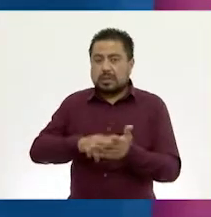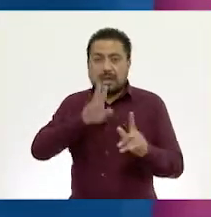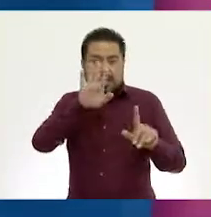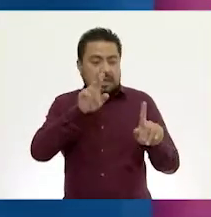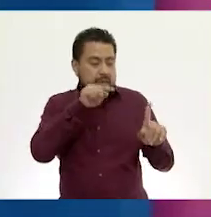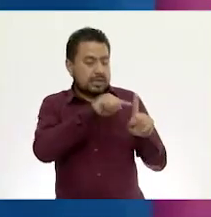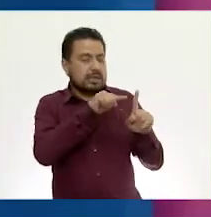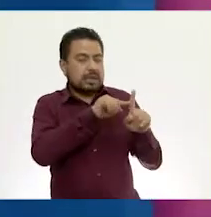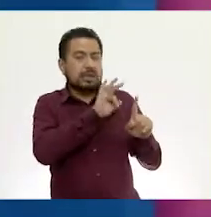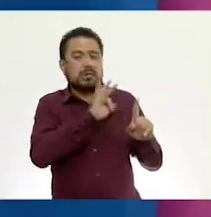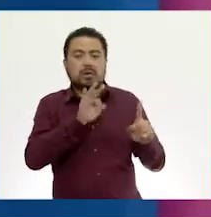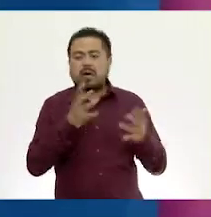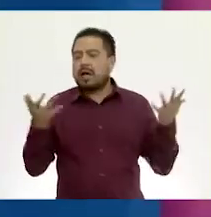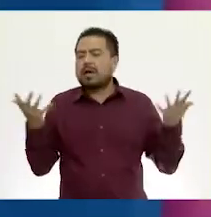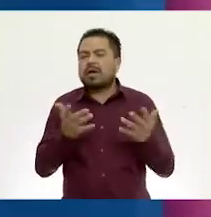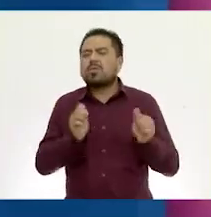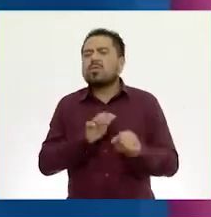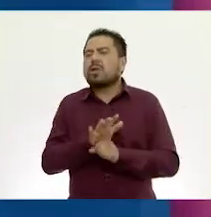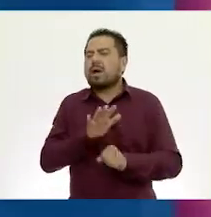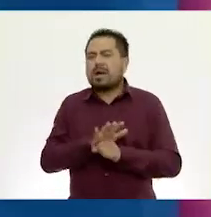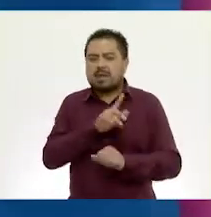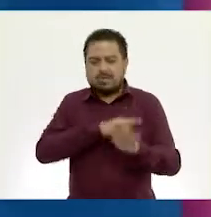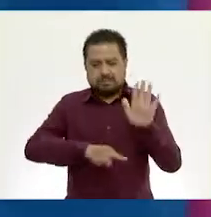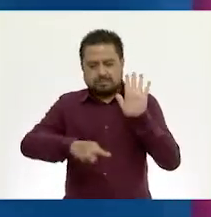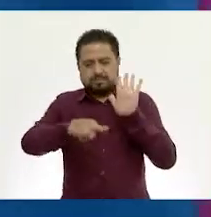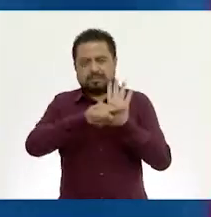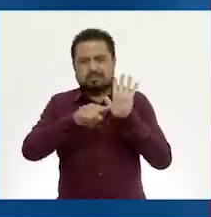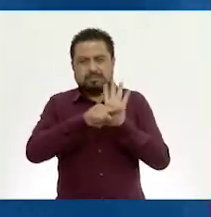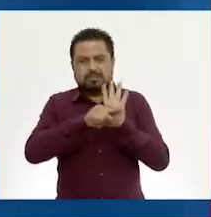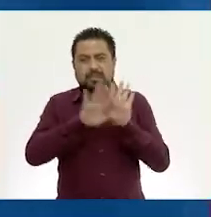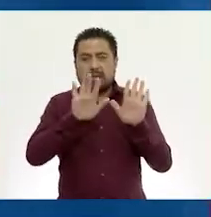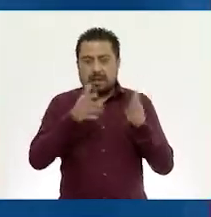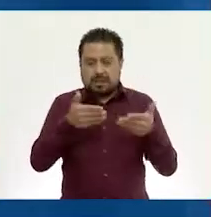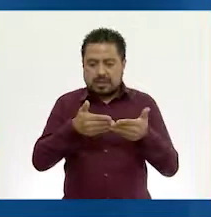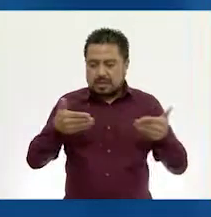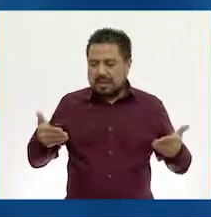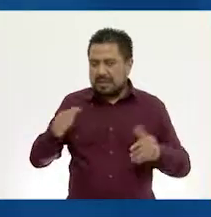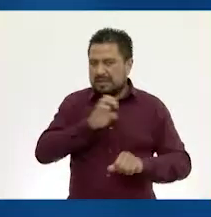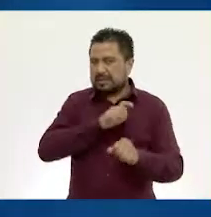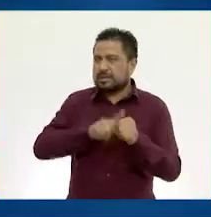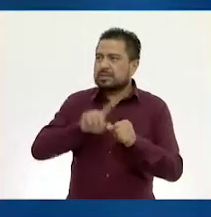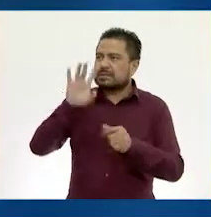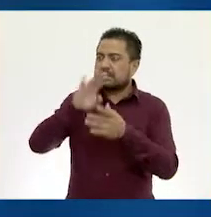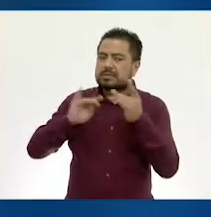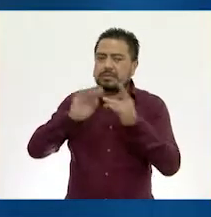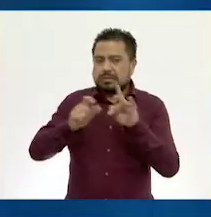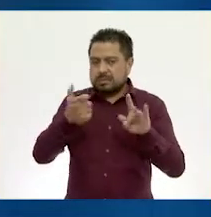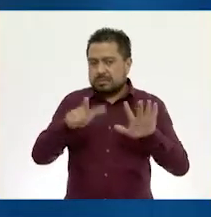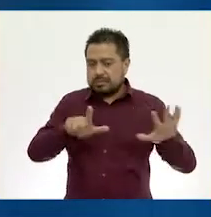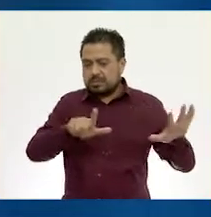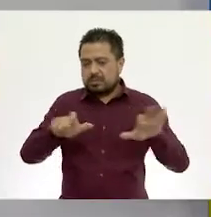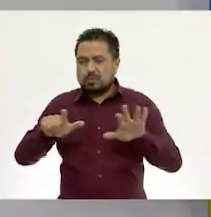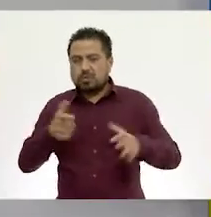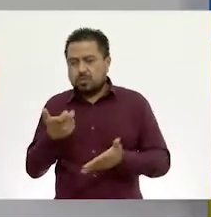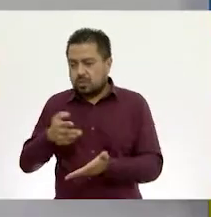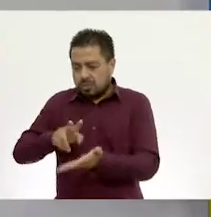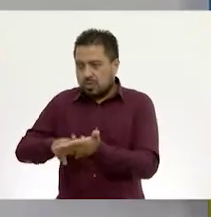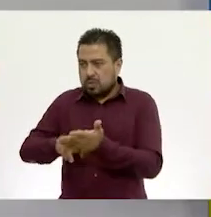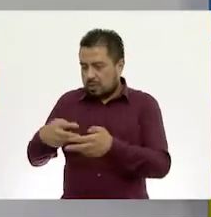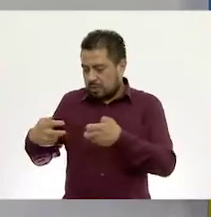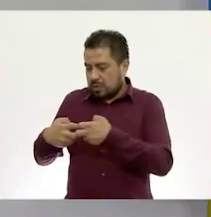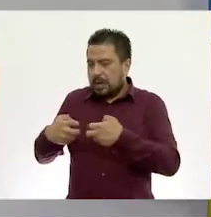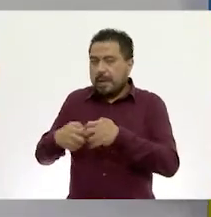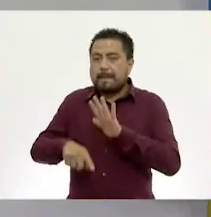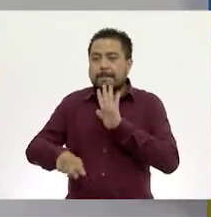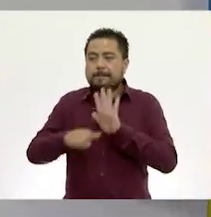eso lo podemos hacer mediante una resta. En este caso en específico, los 700 pesos del costo de los tenis